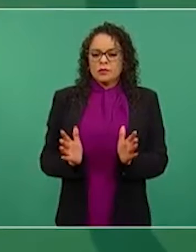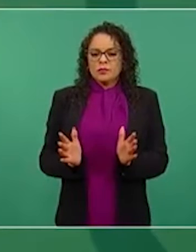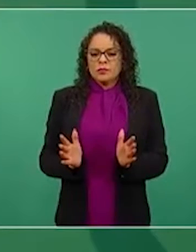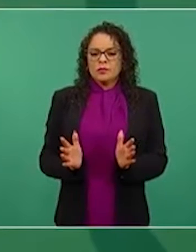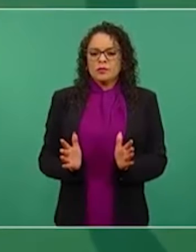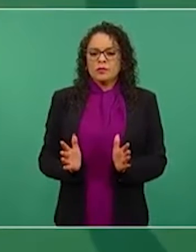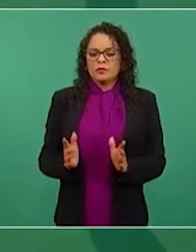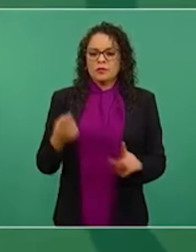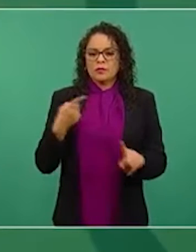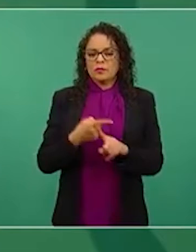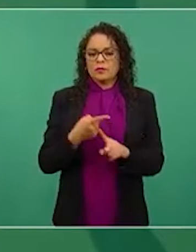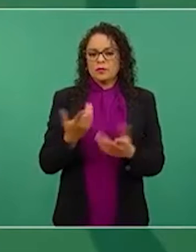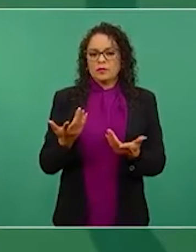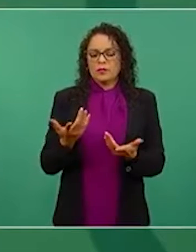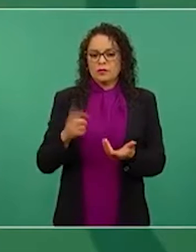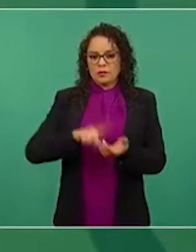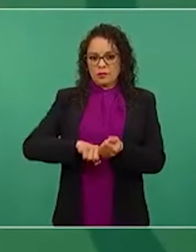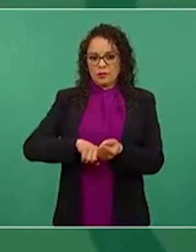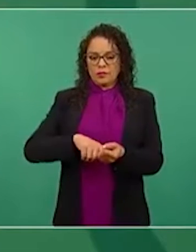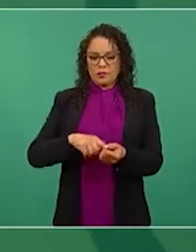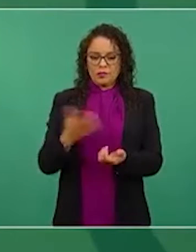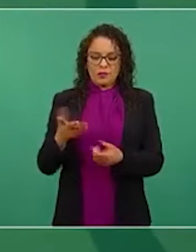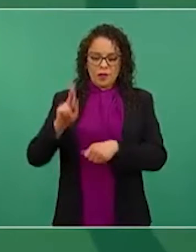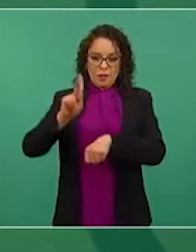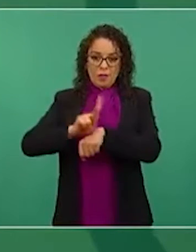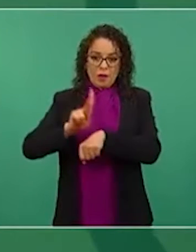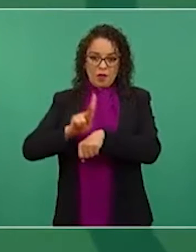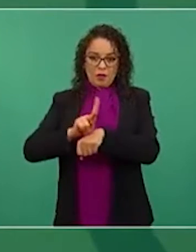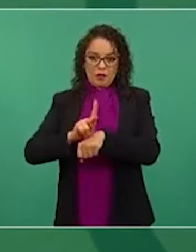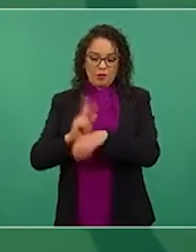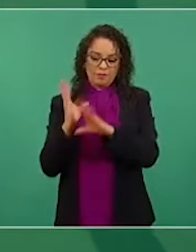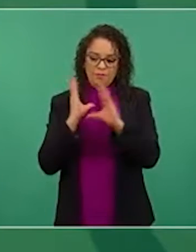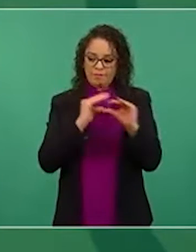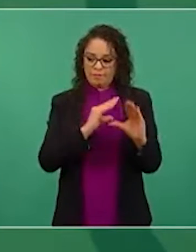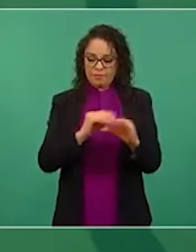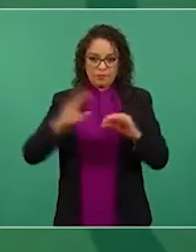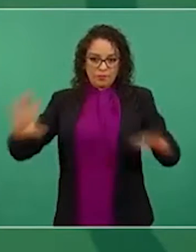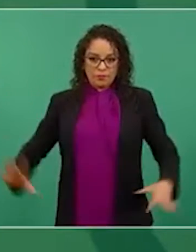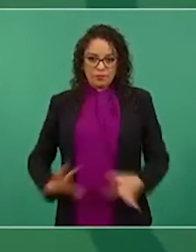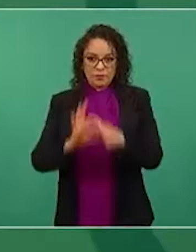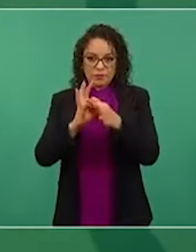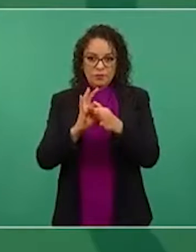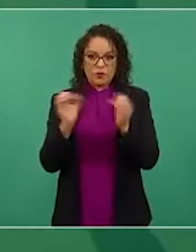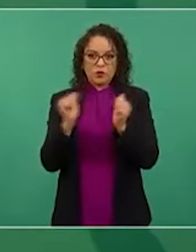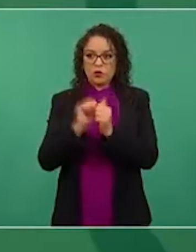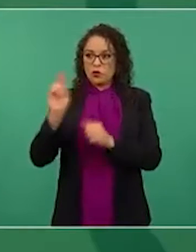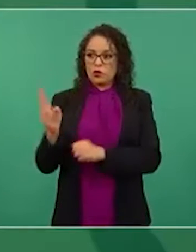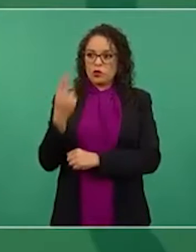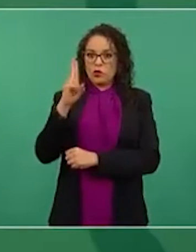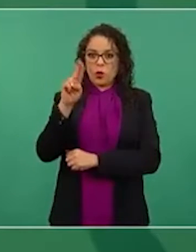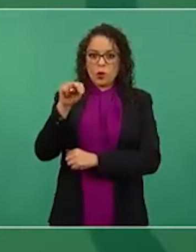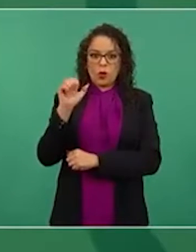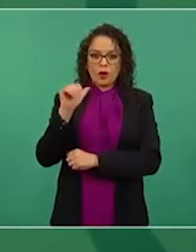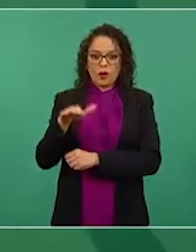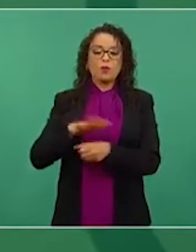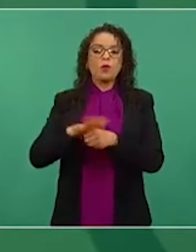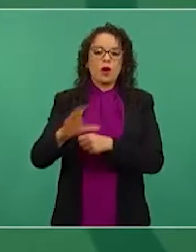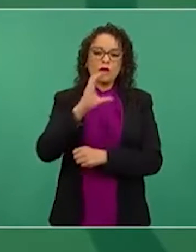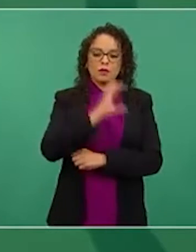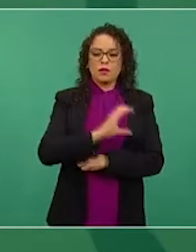este nivel medio superior de la UNAM, los CCH. Ahí se